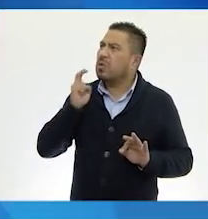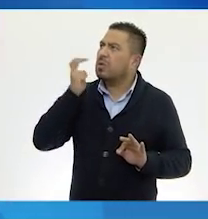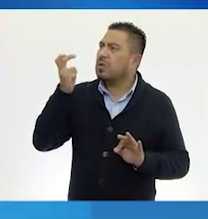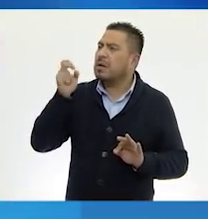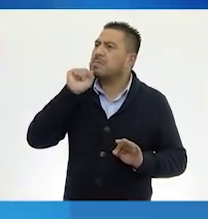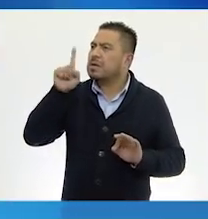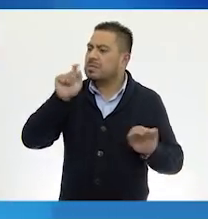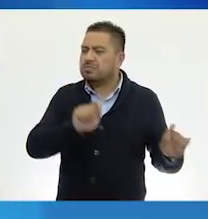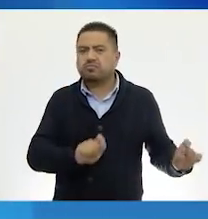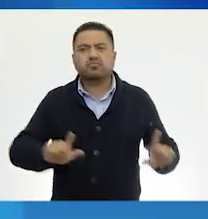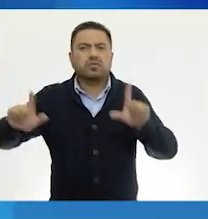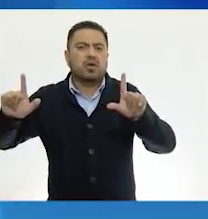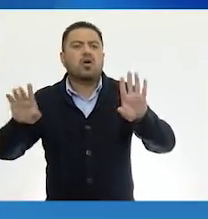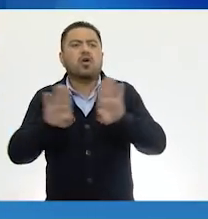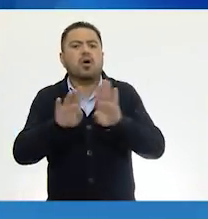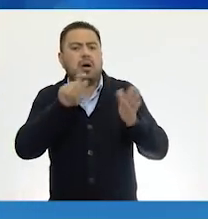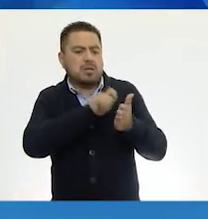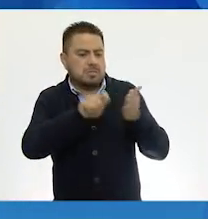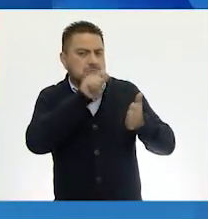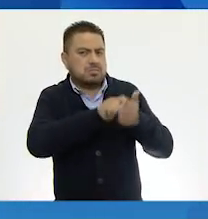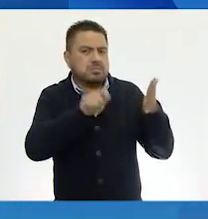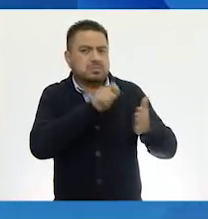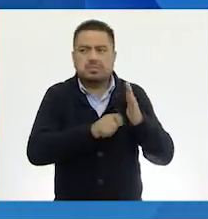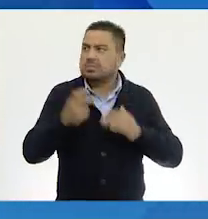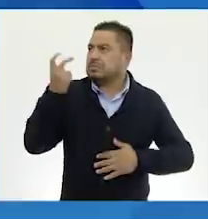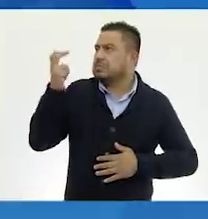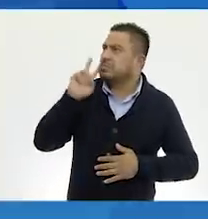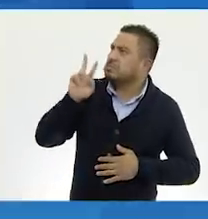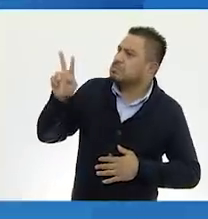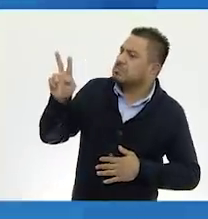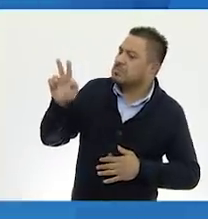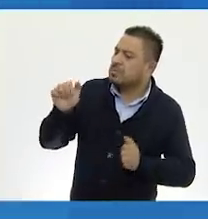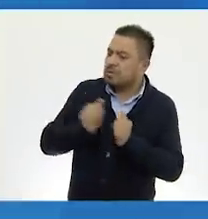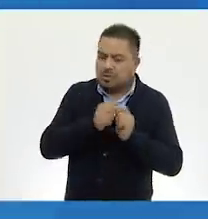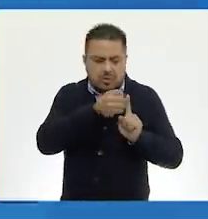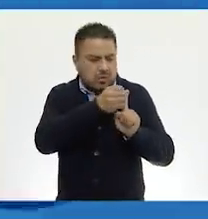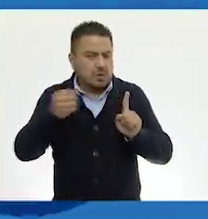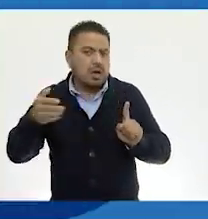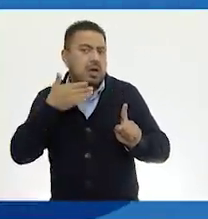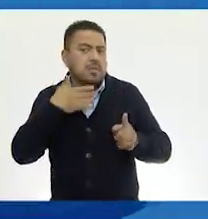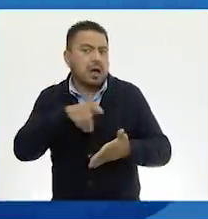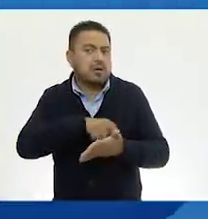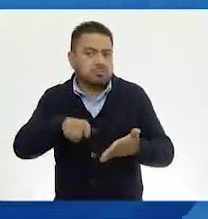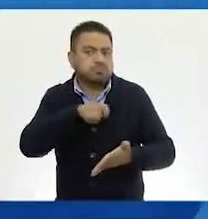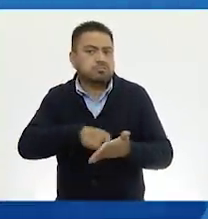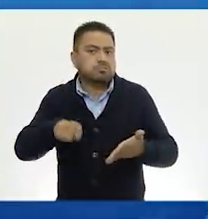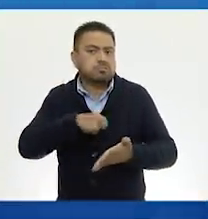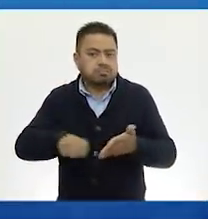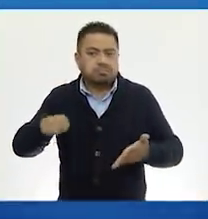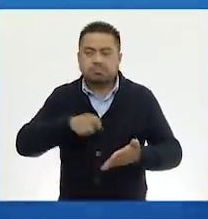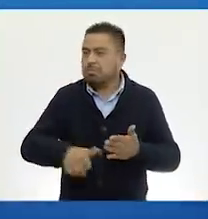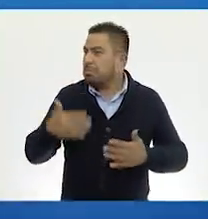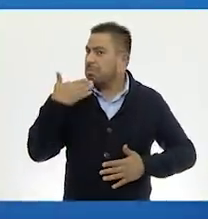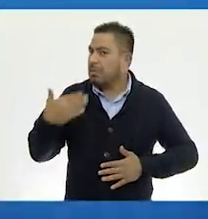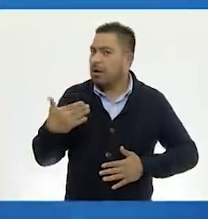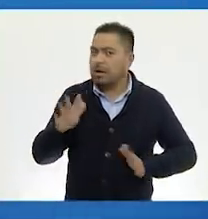sencillo. Ahí está apareciendo también en la pantalla cómo se escribe. Con buena ortografía, por supuesto, cinco mil